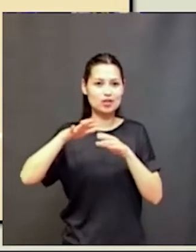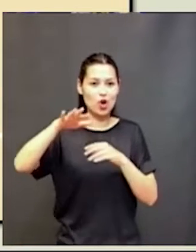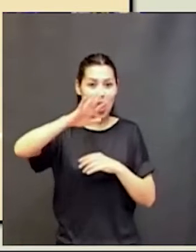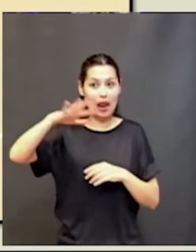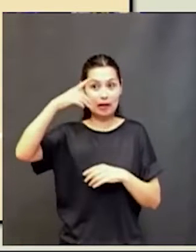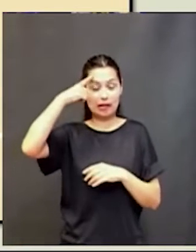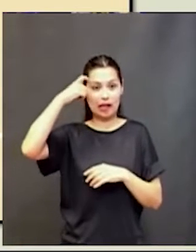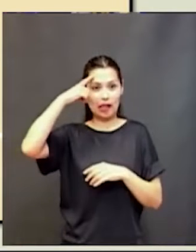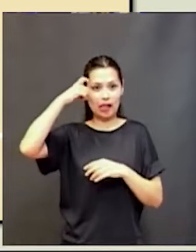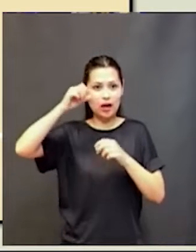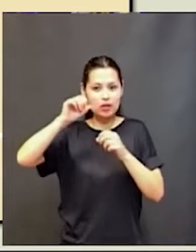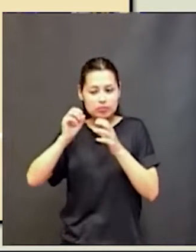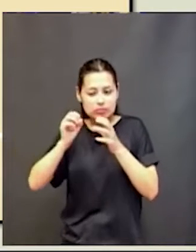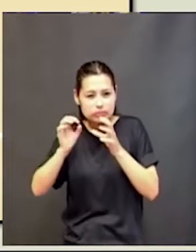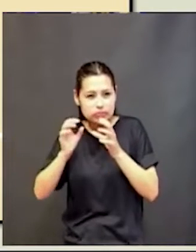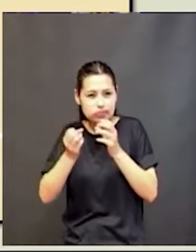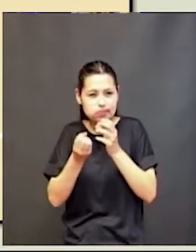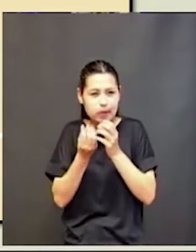ser equilibrada y no puede pasar